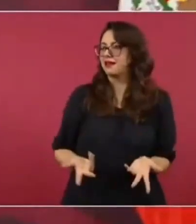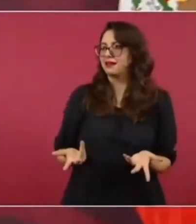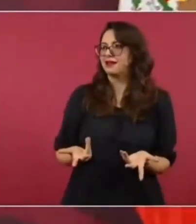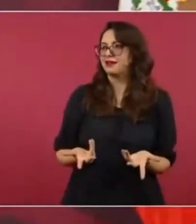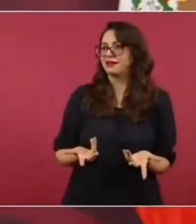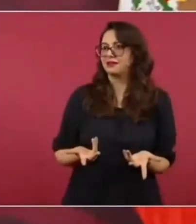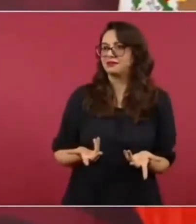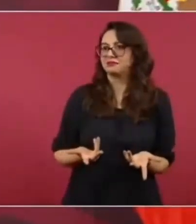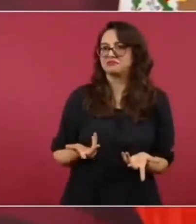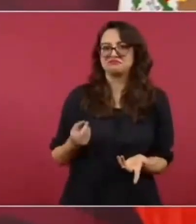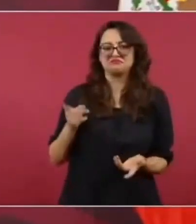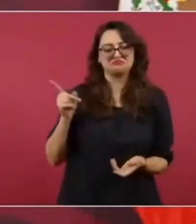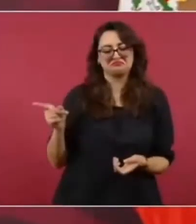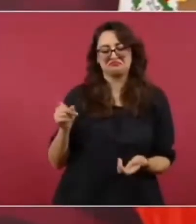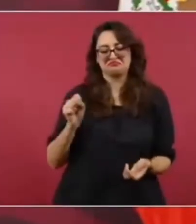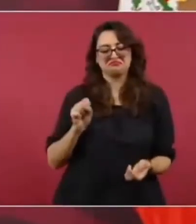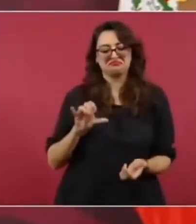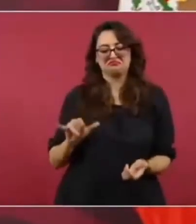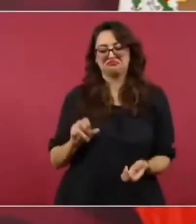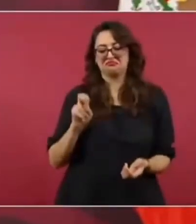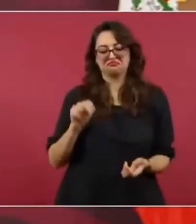del procedimiento